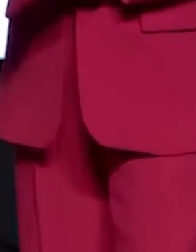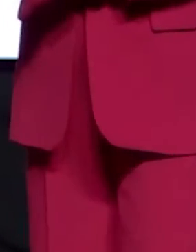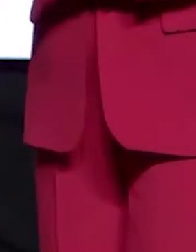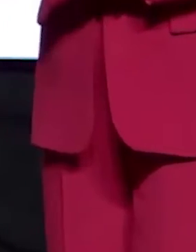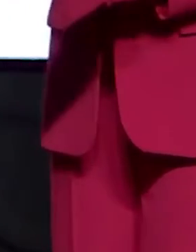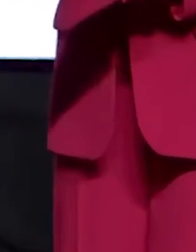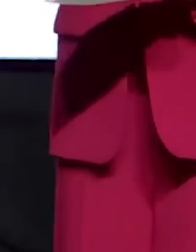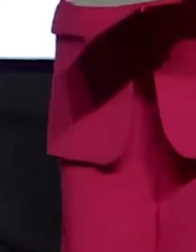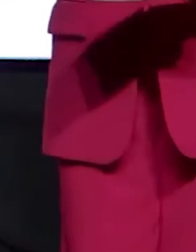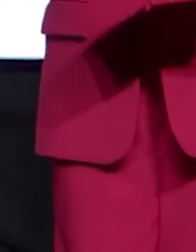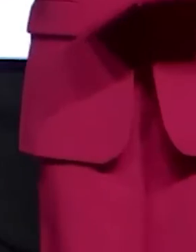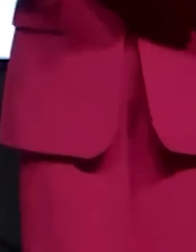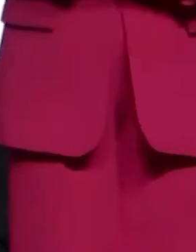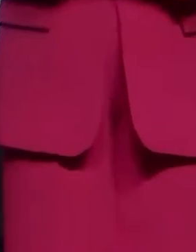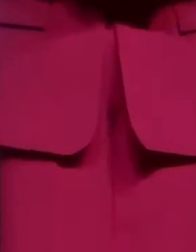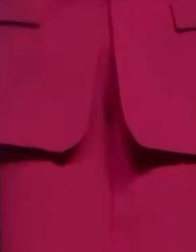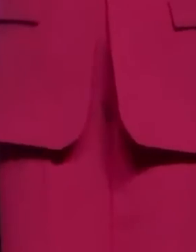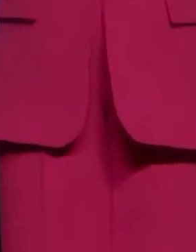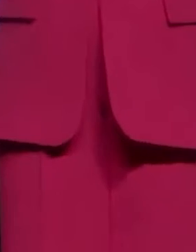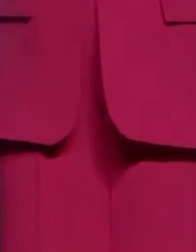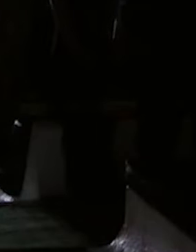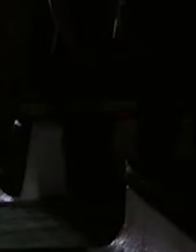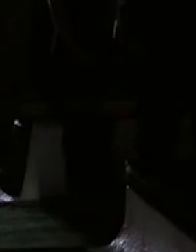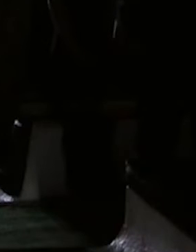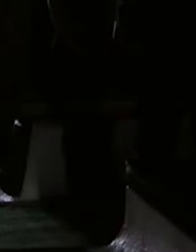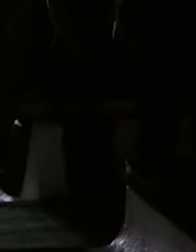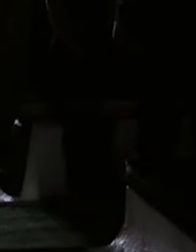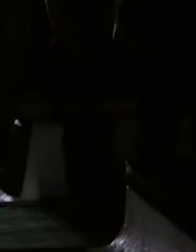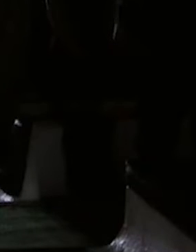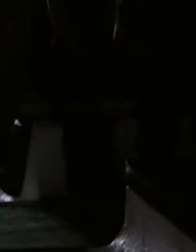gracias de todo para mí. Gracias.